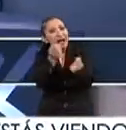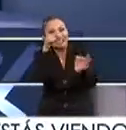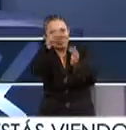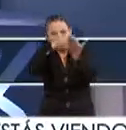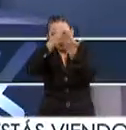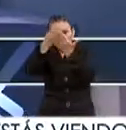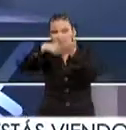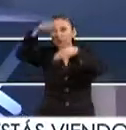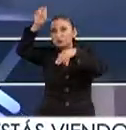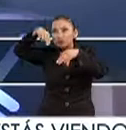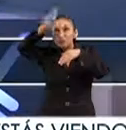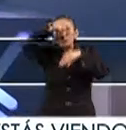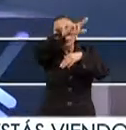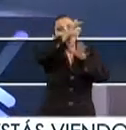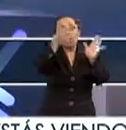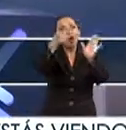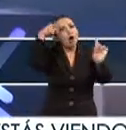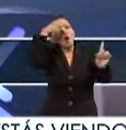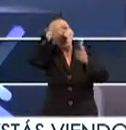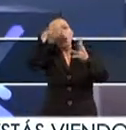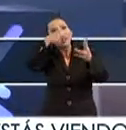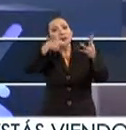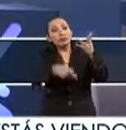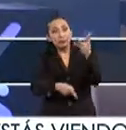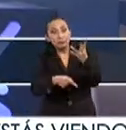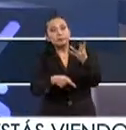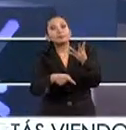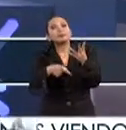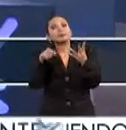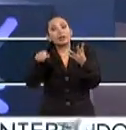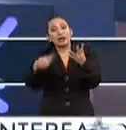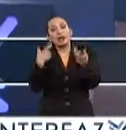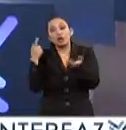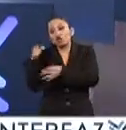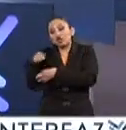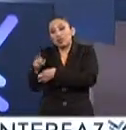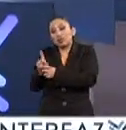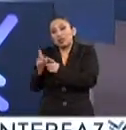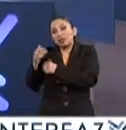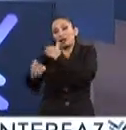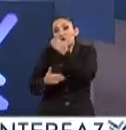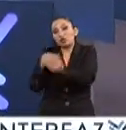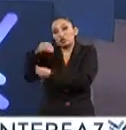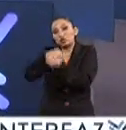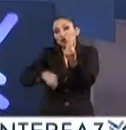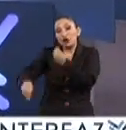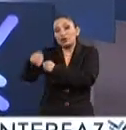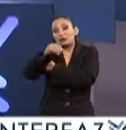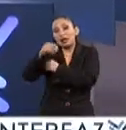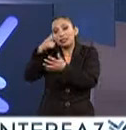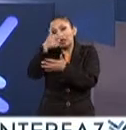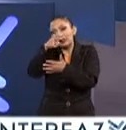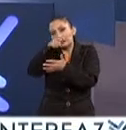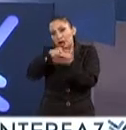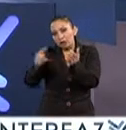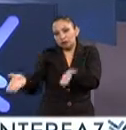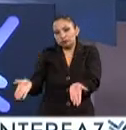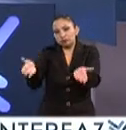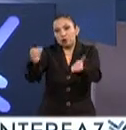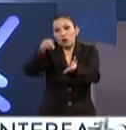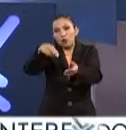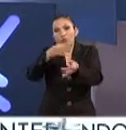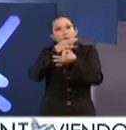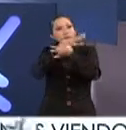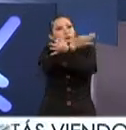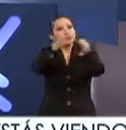murales pues los objetivos valga la redundancia de los objetivos de desarrollo sostenible los 17 objetivos que está impulsando la